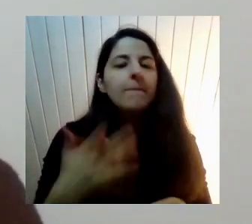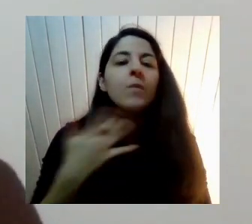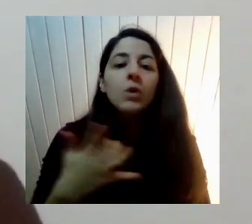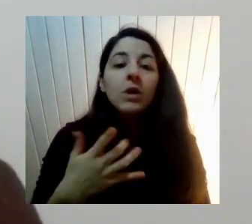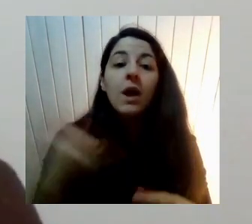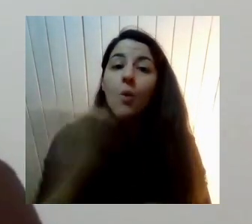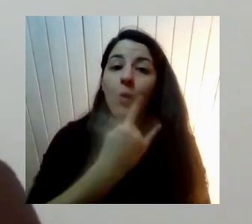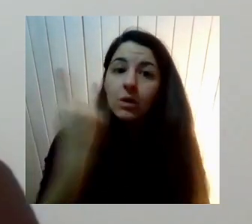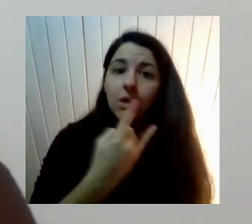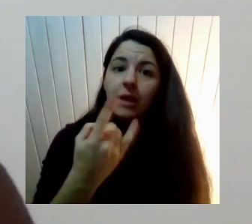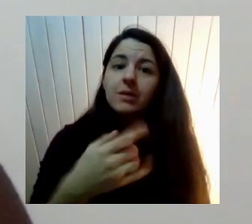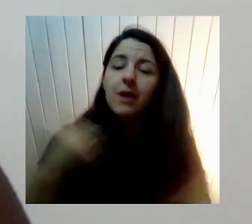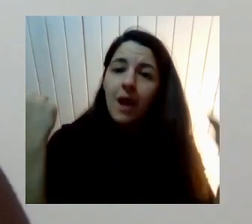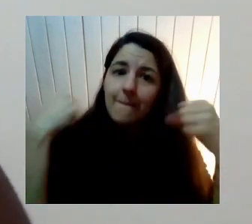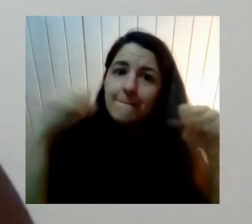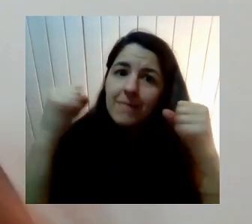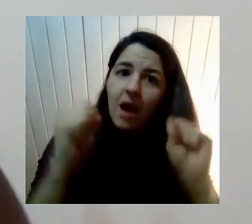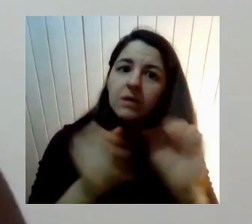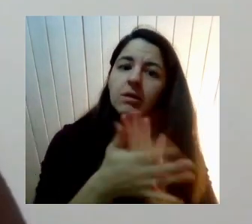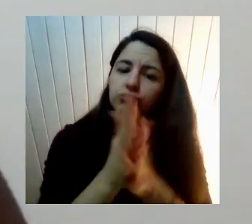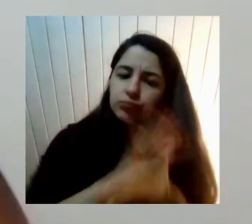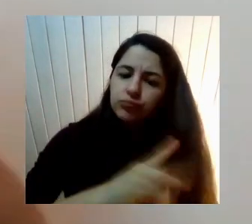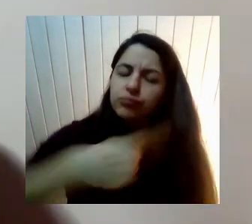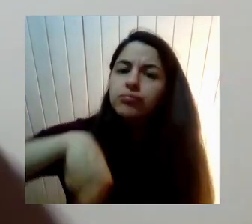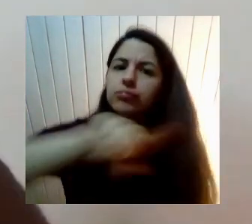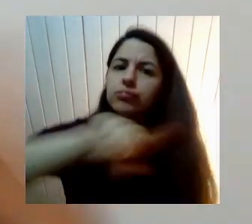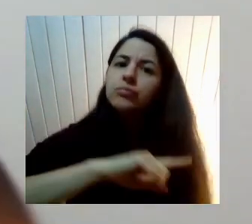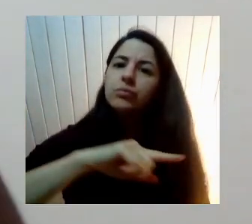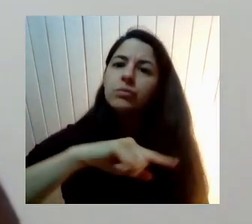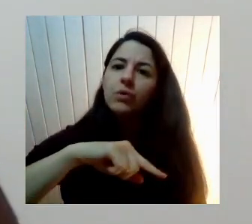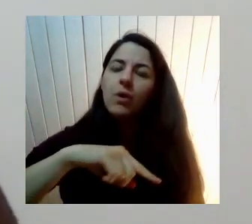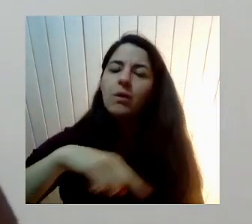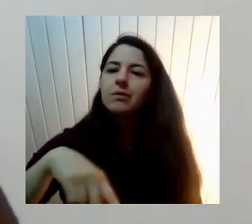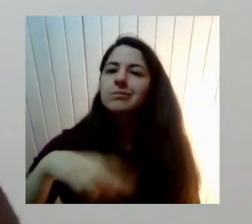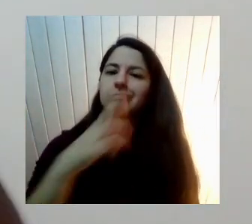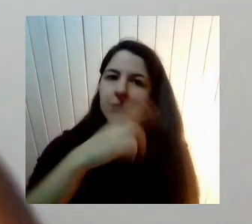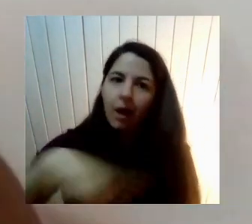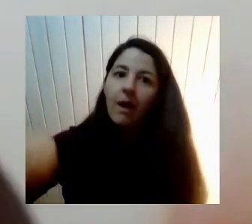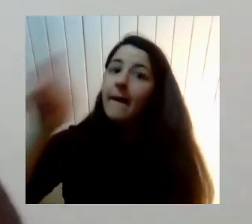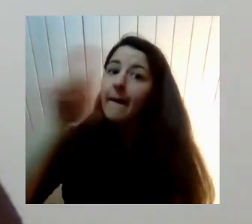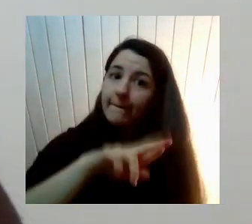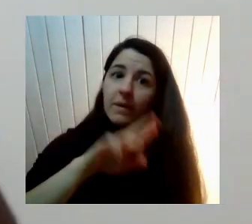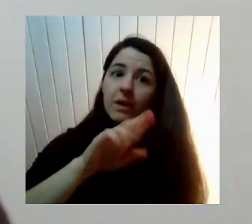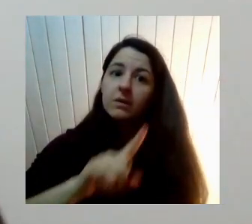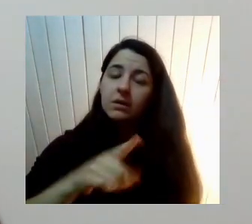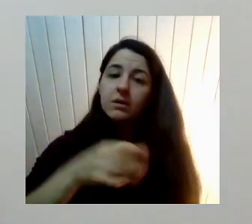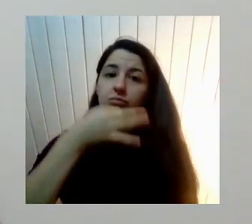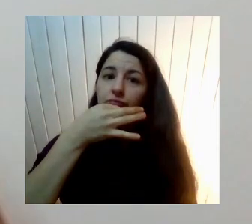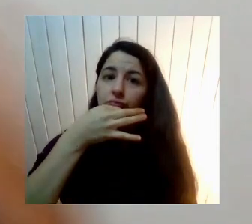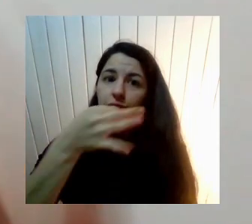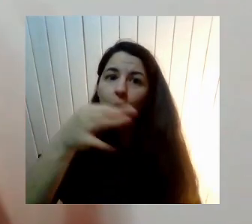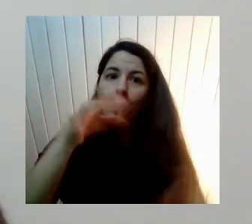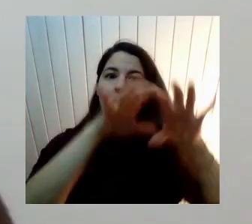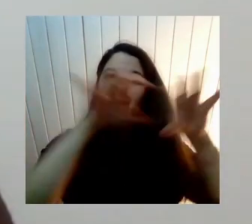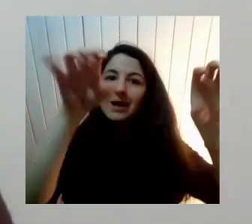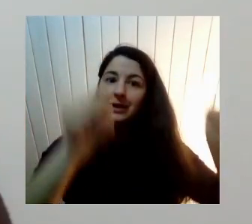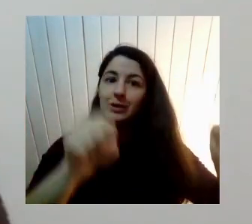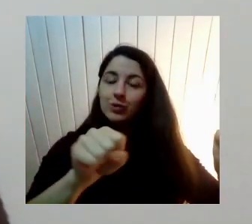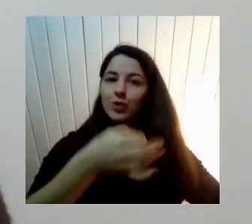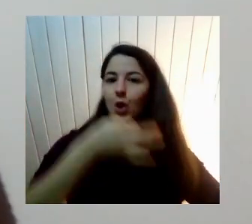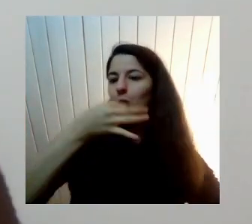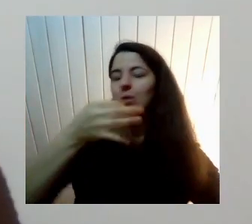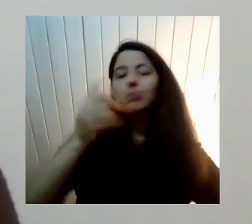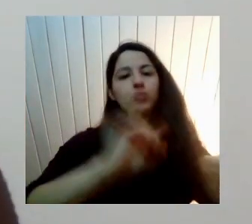Cada una Y cada uno de nosotros En esta cuestión Que una vez más No ha venido de la institución Sino que ha venido por fuera Y como la institución No ha dado